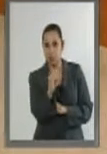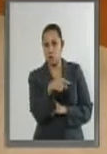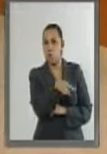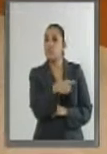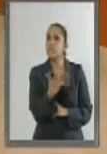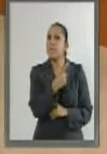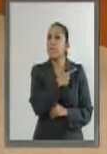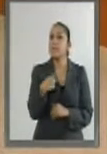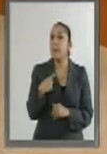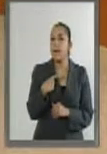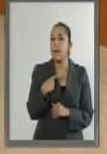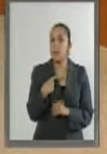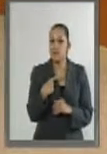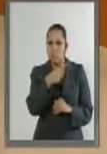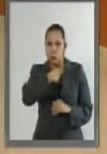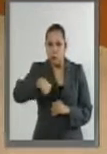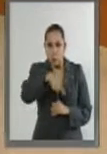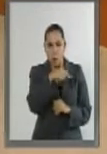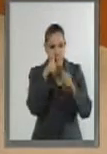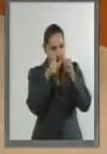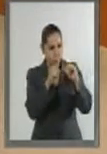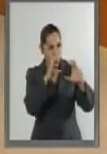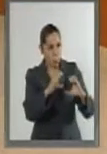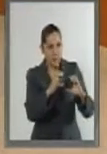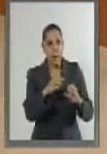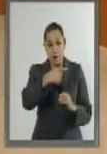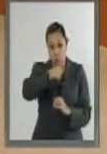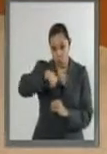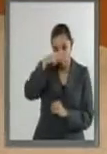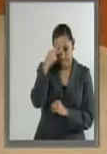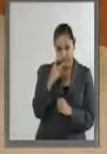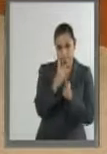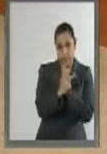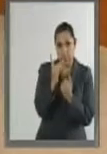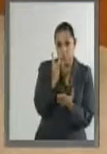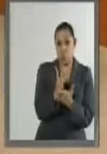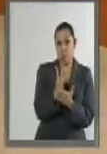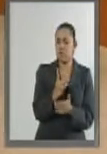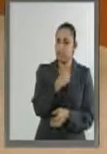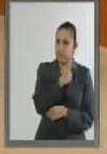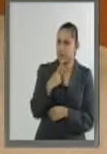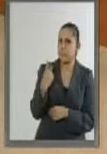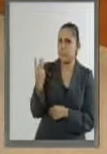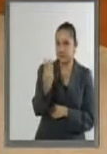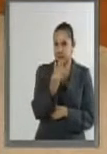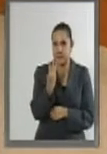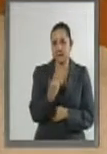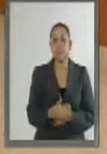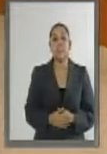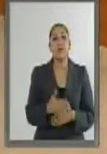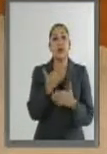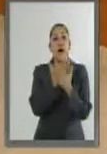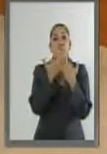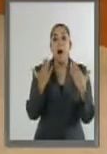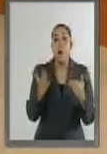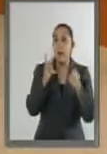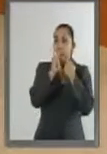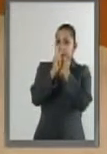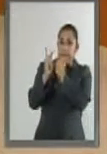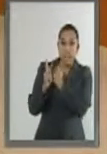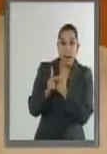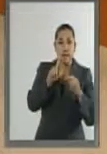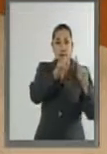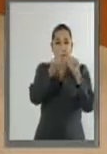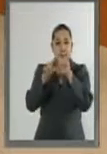manera trilateral. La coyuntura internacional exige actuar con responsabilidad